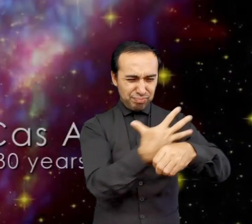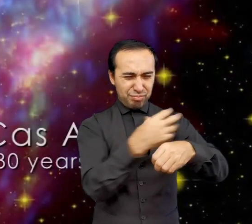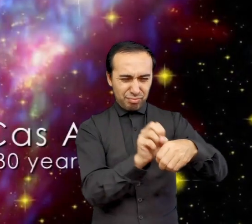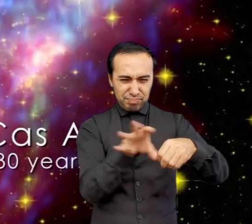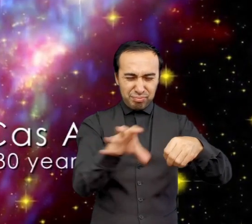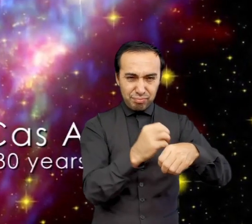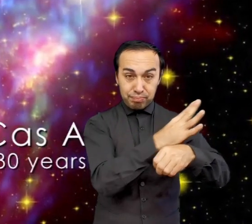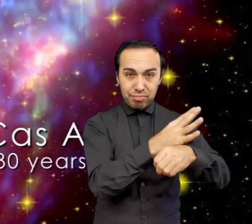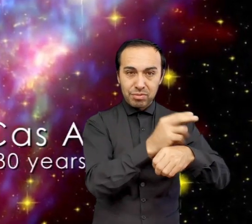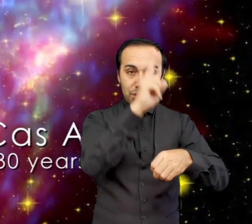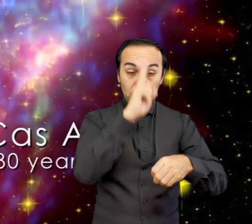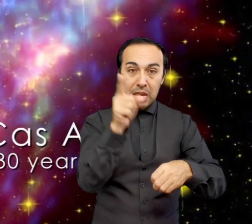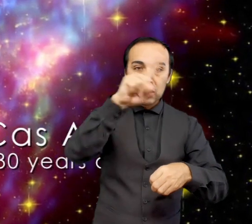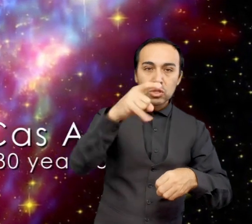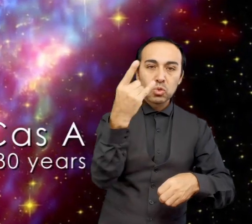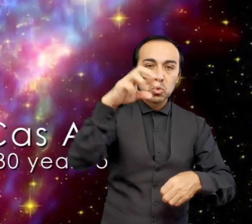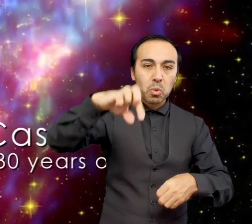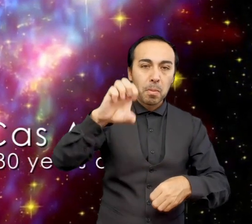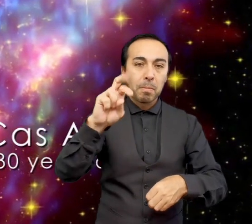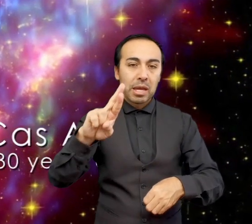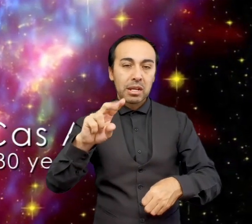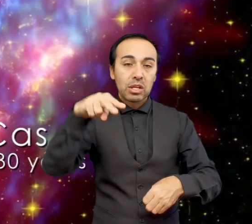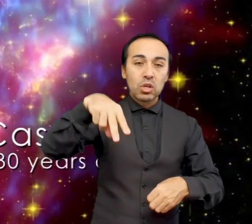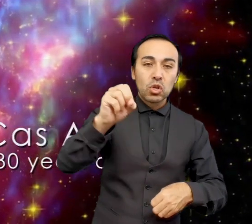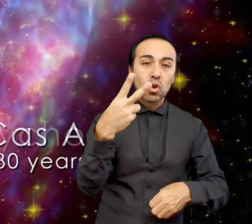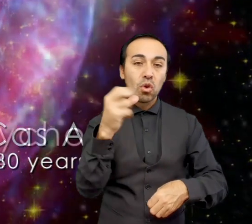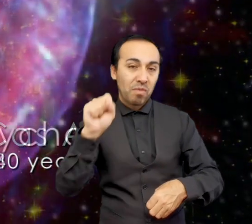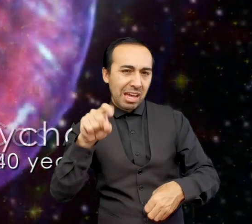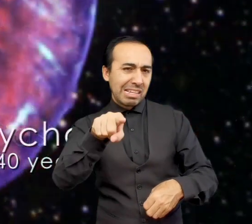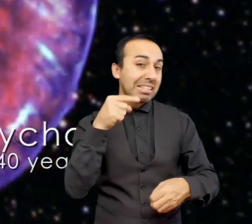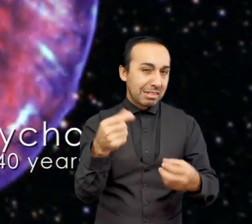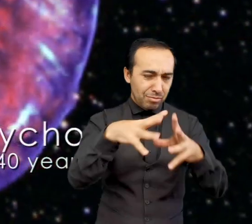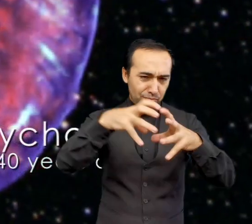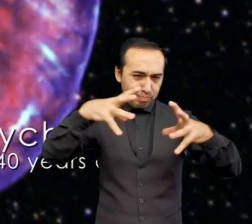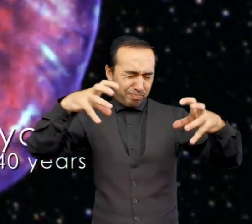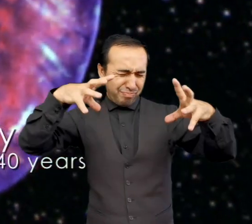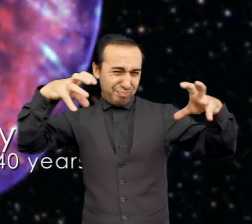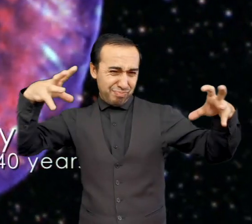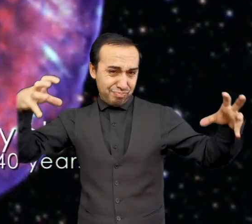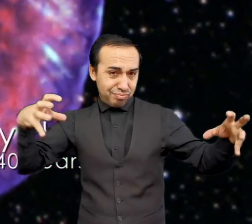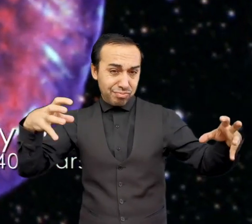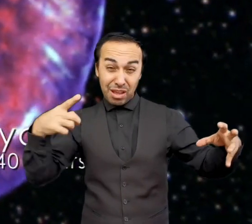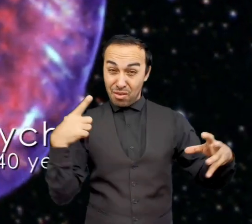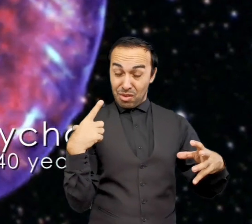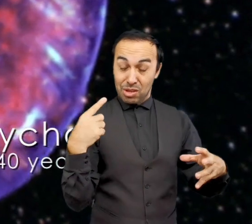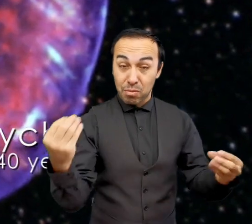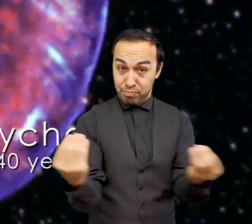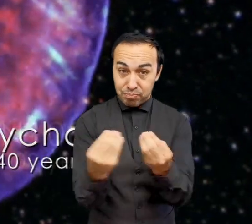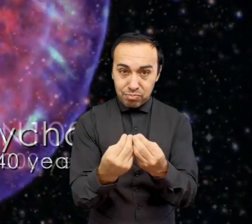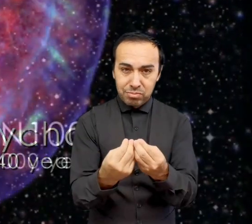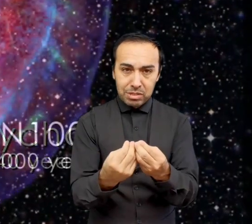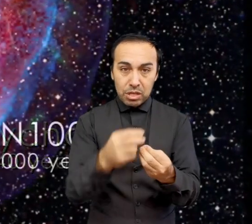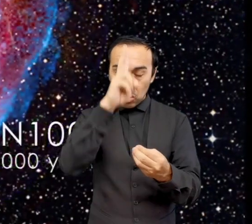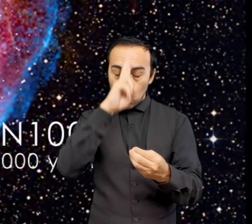a velocidades de hasta 10.000 kilómetros por segundo. Una supernova, en su luminosidad máxima, puede ser tan brillante